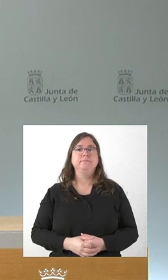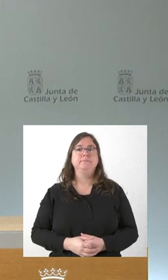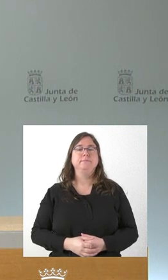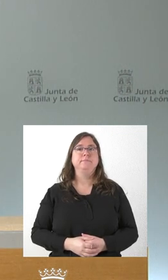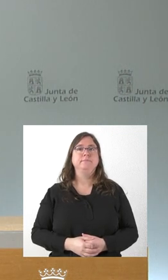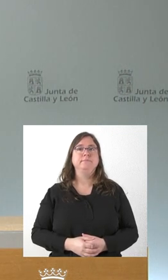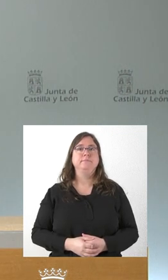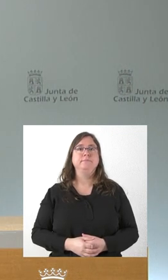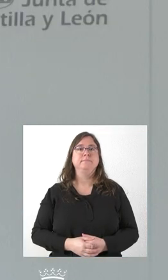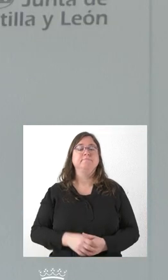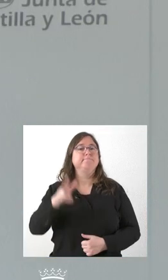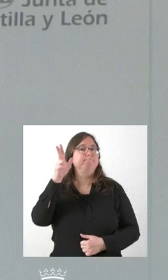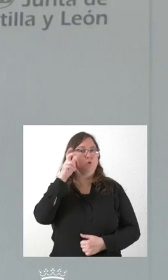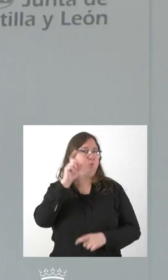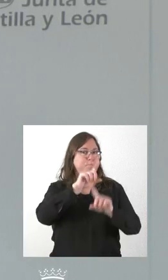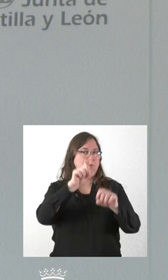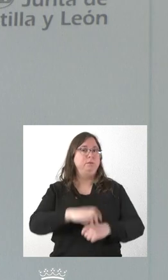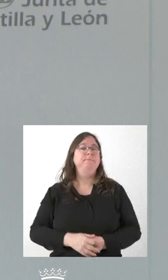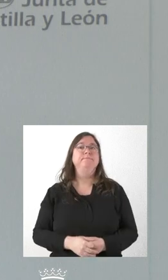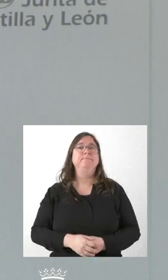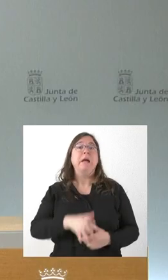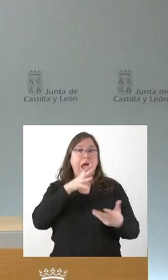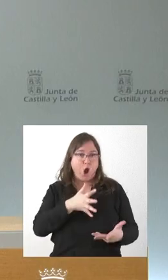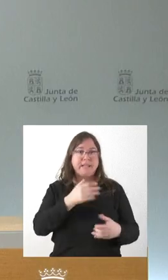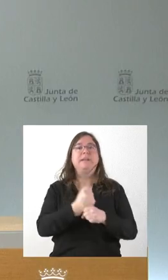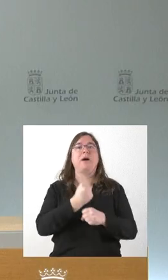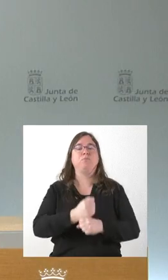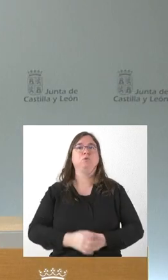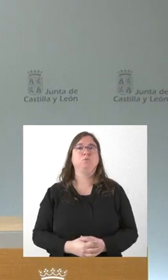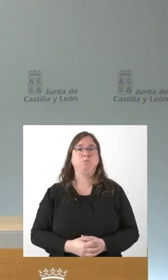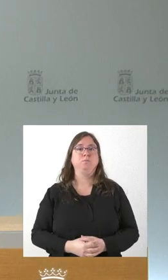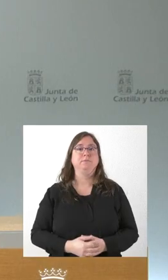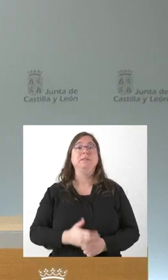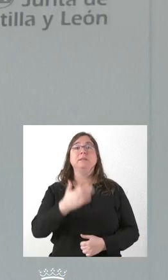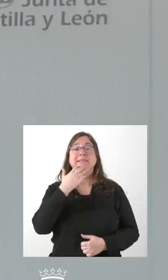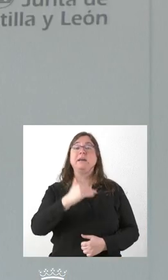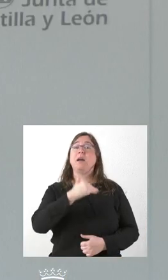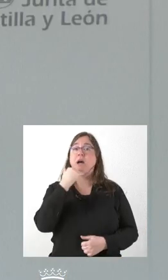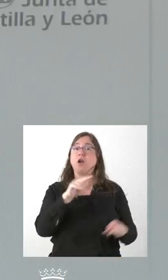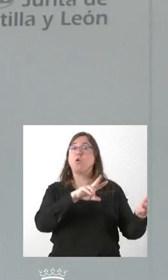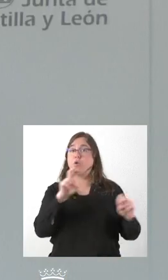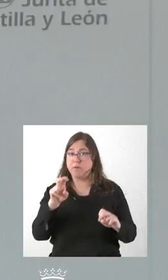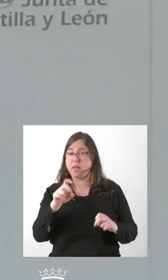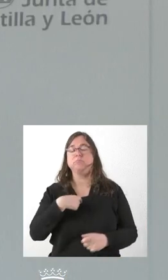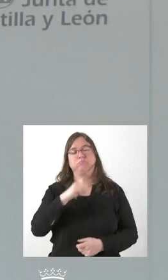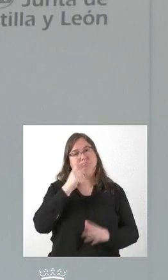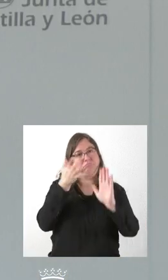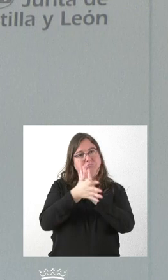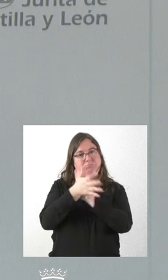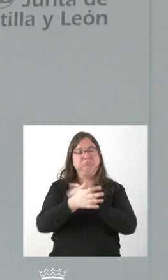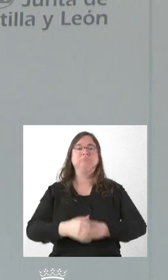Pues a día de hoy se está trabajando en ello. En el momento en que tengamos la información, como les digo, pues se la detallaremos.